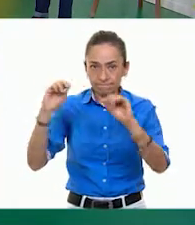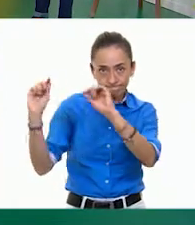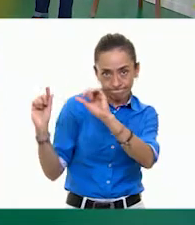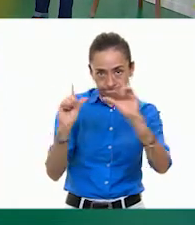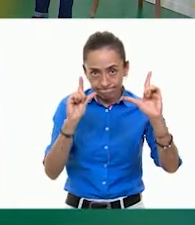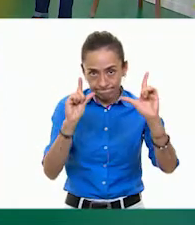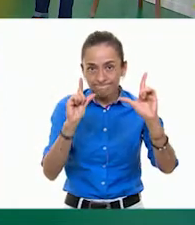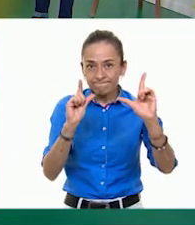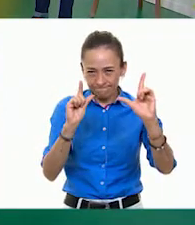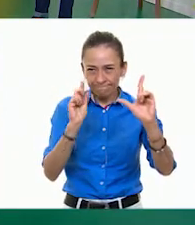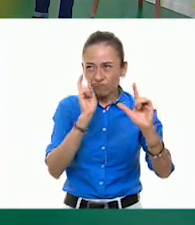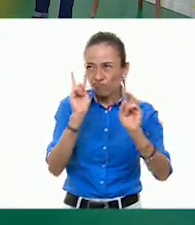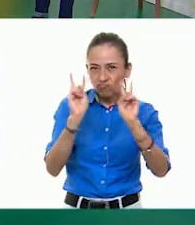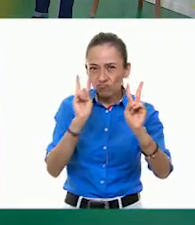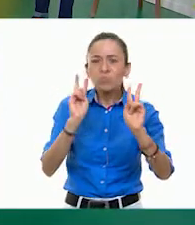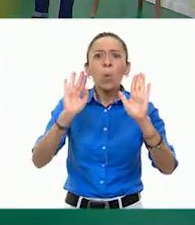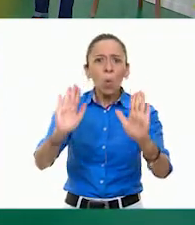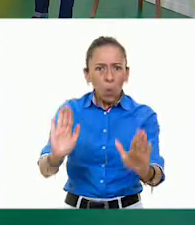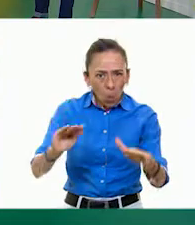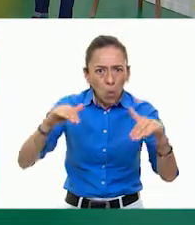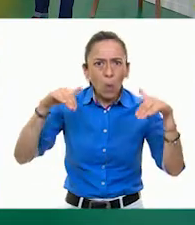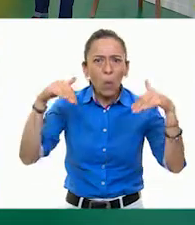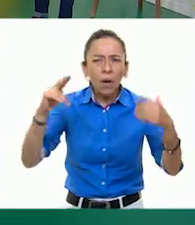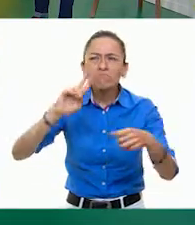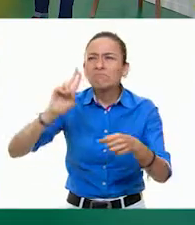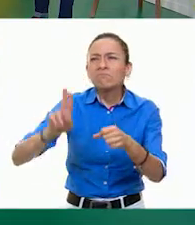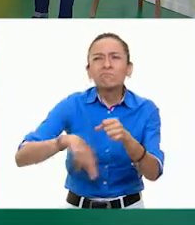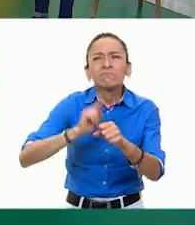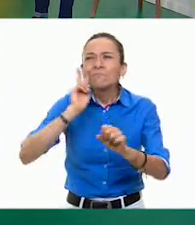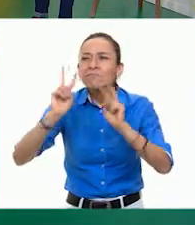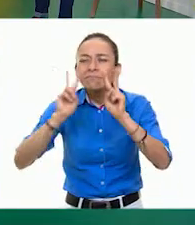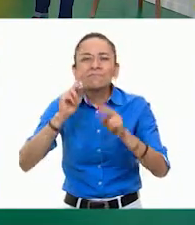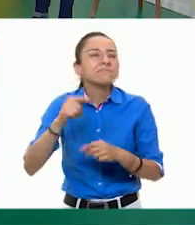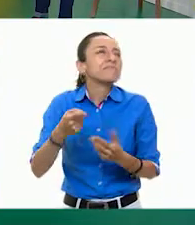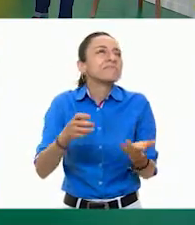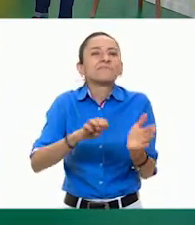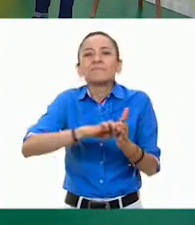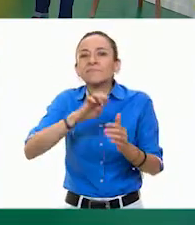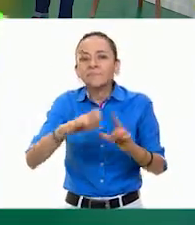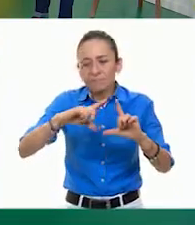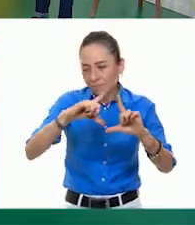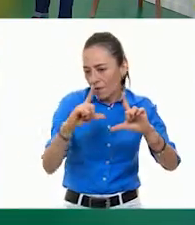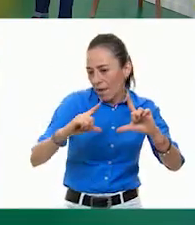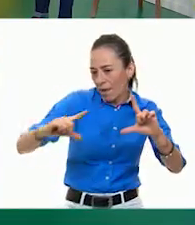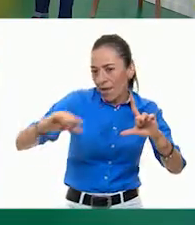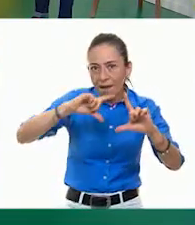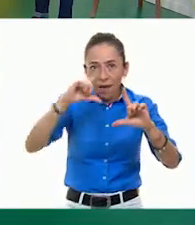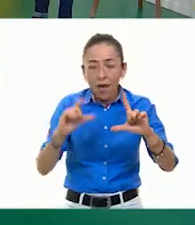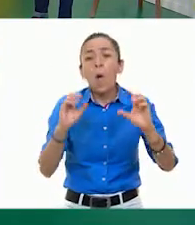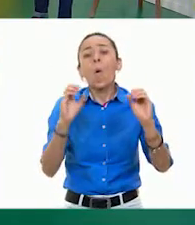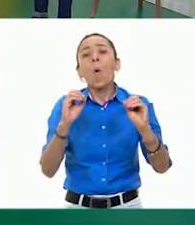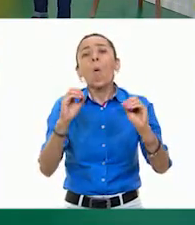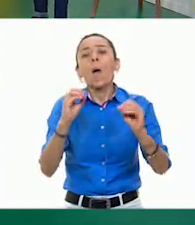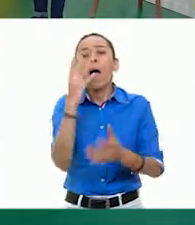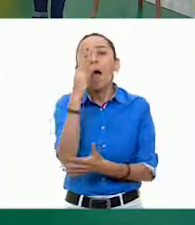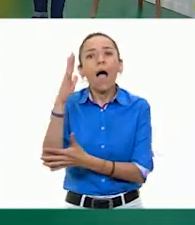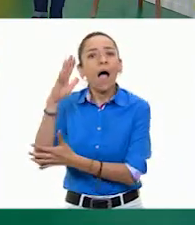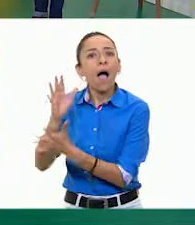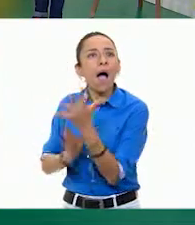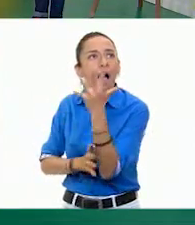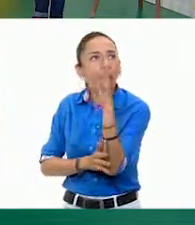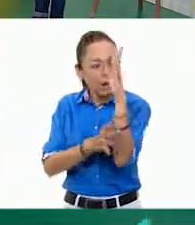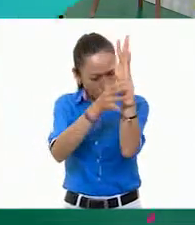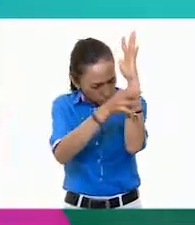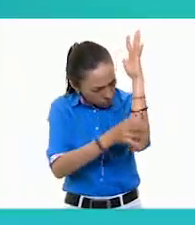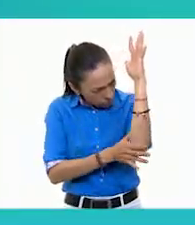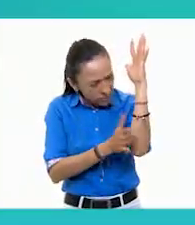ve en la naturaleza. En las hojas, en ciertas texturas de árboles. Pero vamos a ver esta imagen.